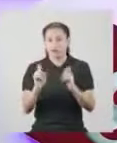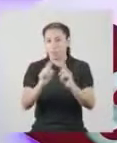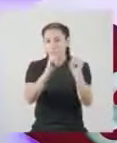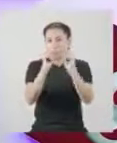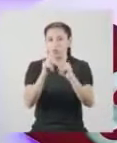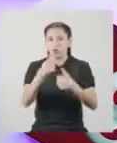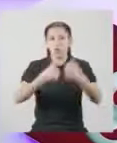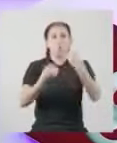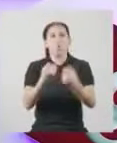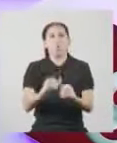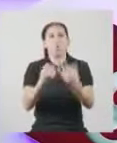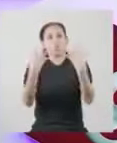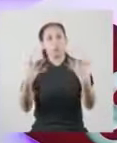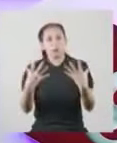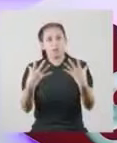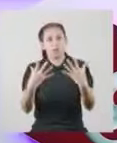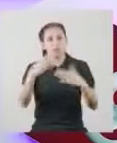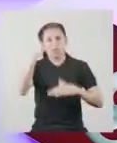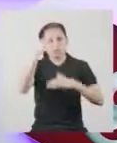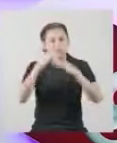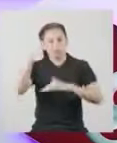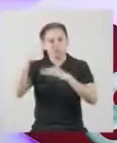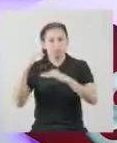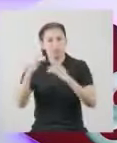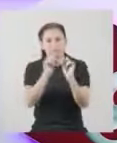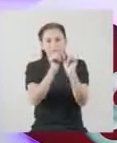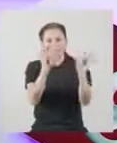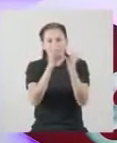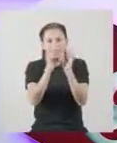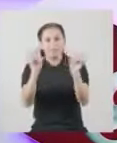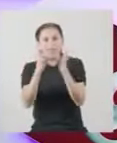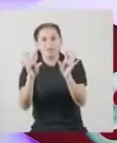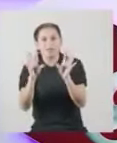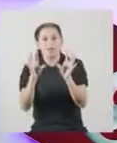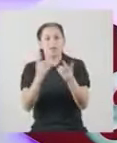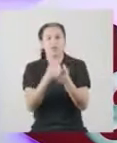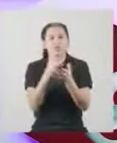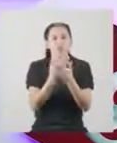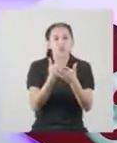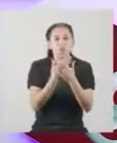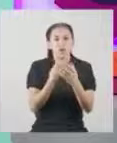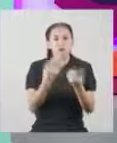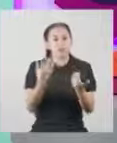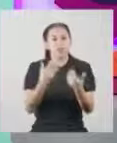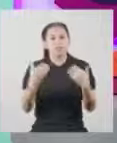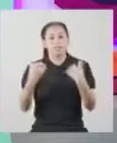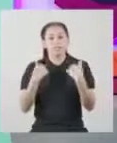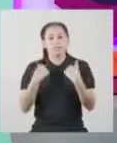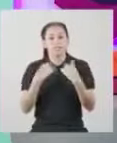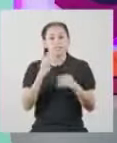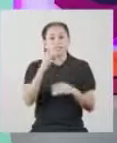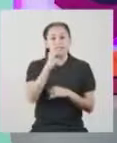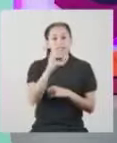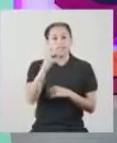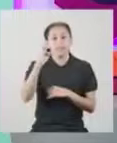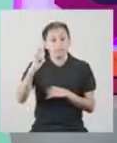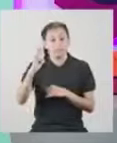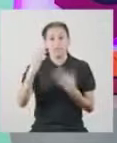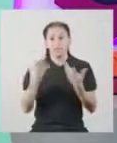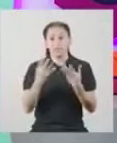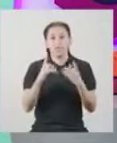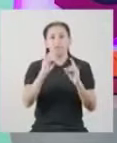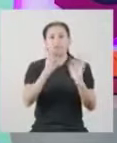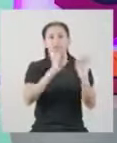la pregunta. ¿A cuántas desviaciones estándar están las tallas de la muestra respecto a la media? Se debe definir la